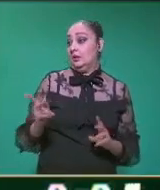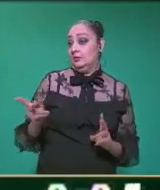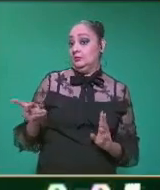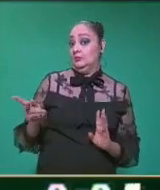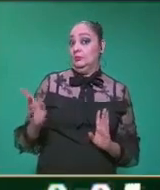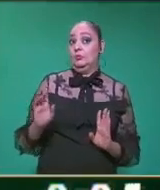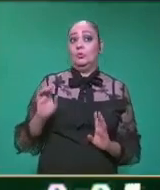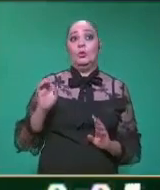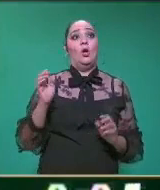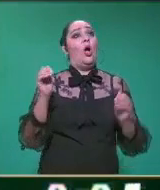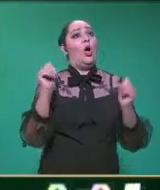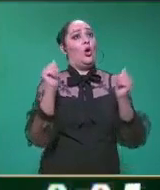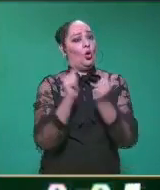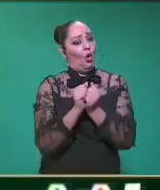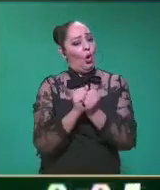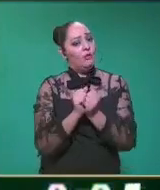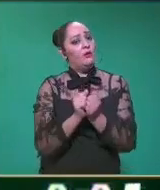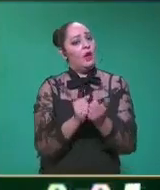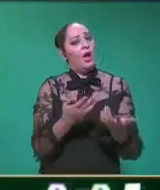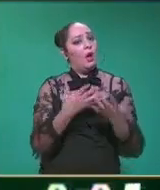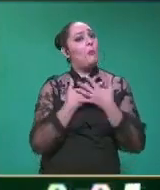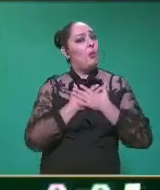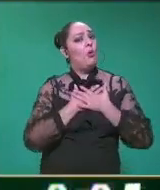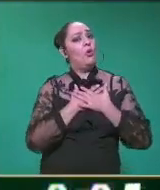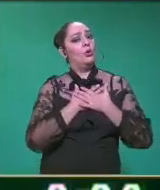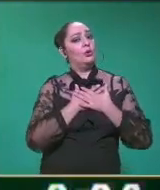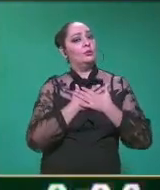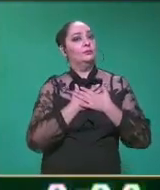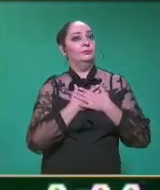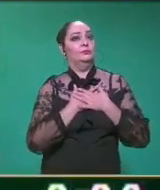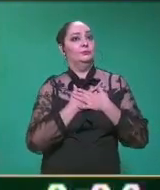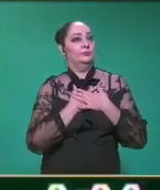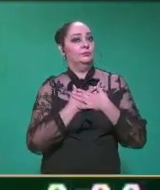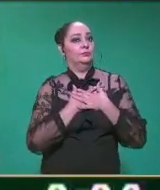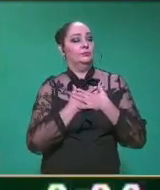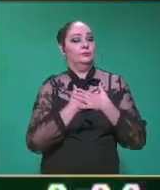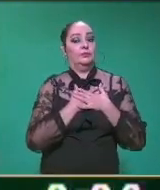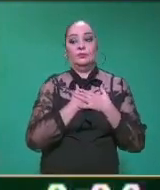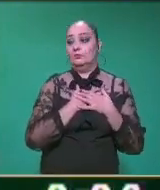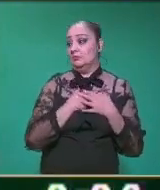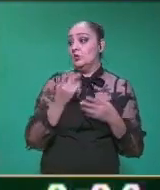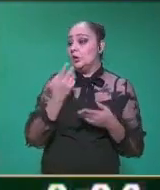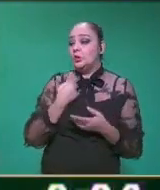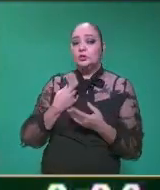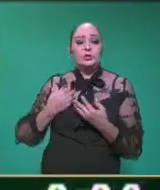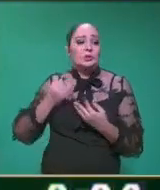Con amor nos tratamos.